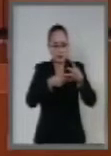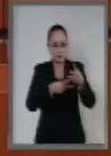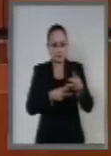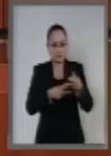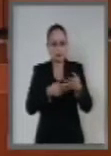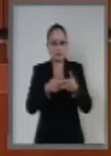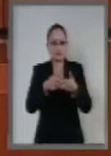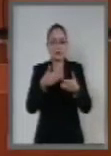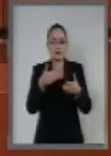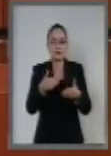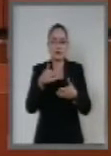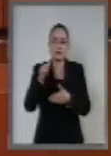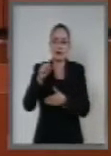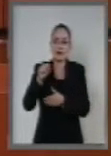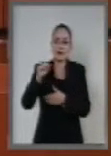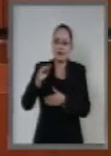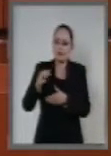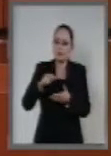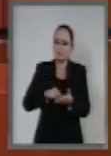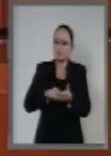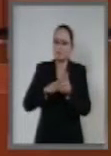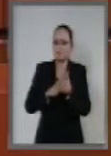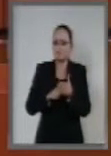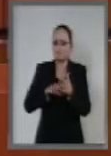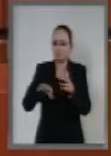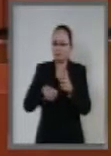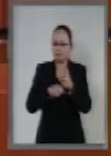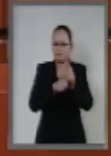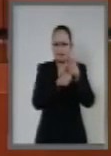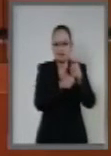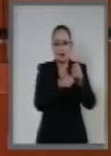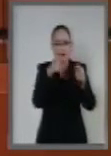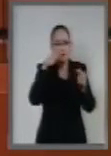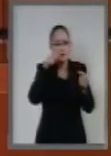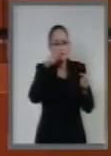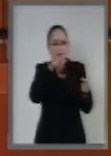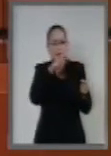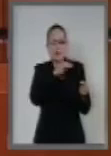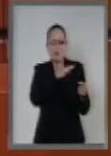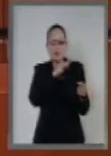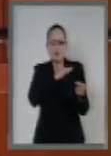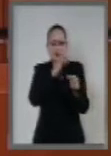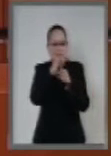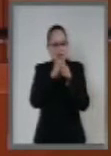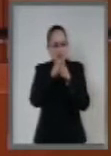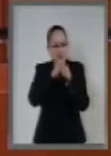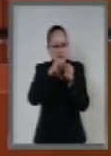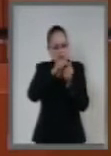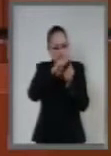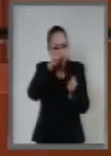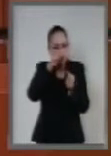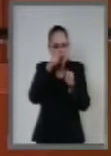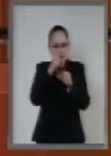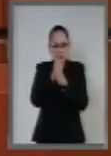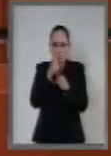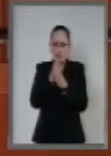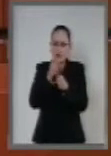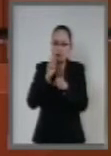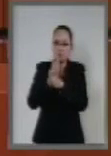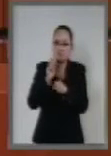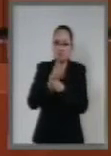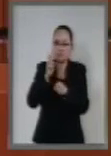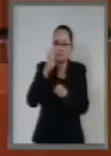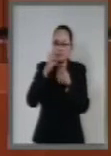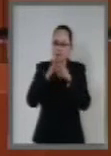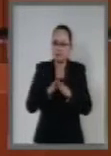Auditoría Superior de la Federación es reforzada en su función de fiscalización y se constituye en una pieza